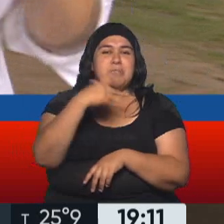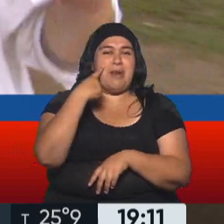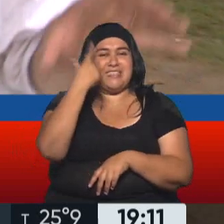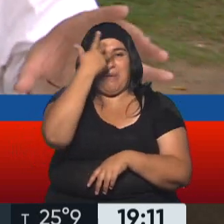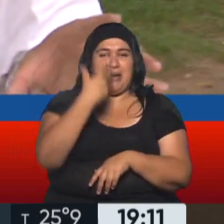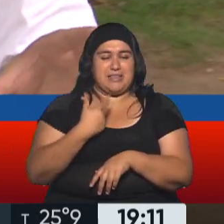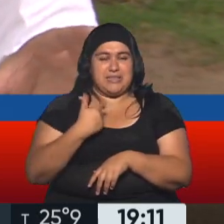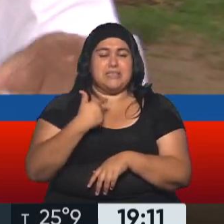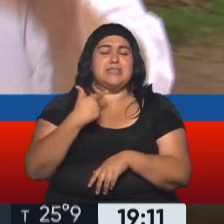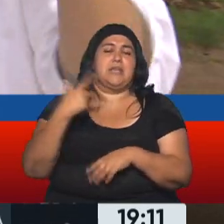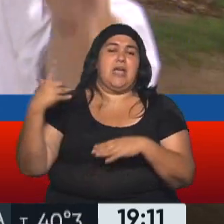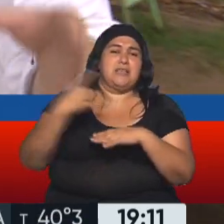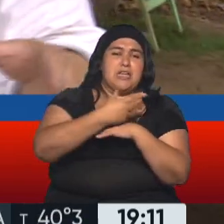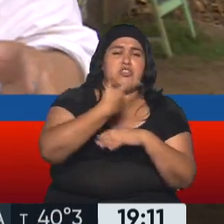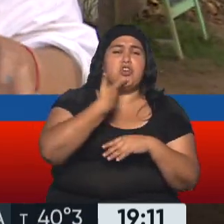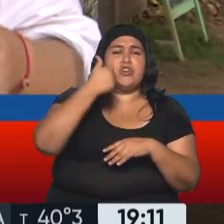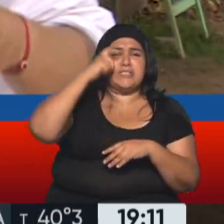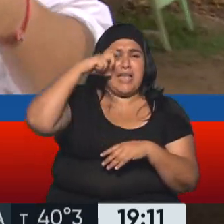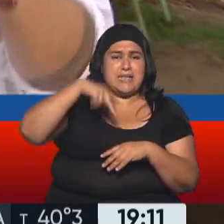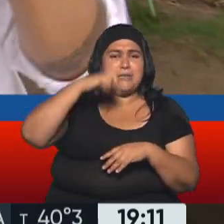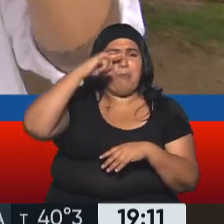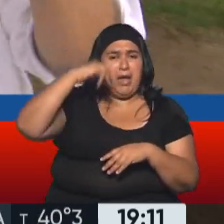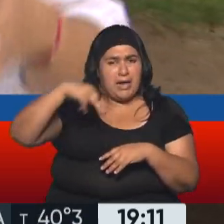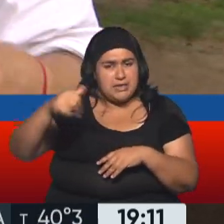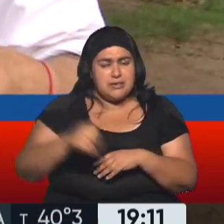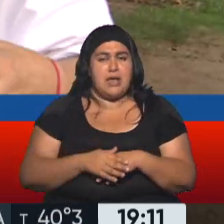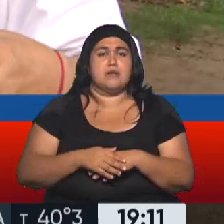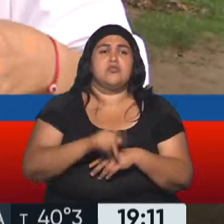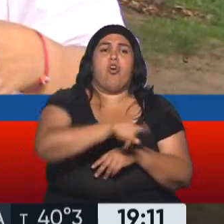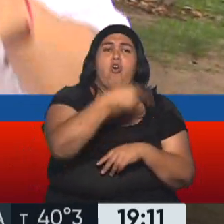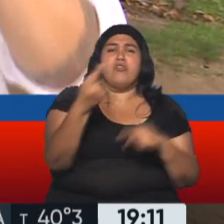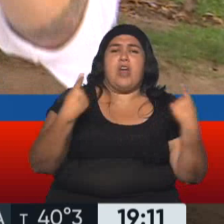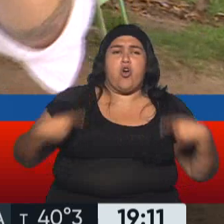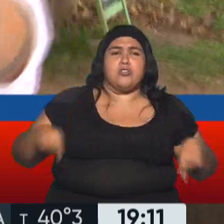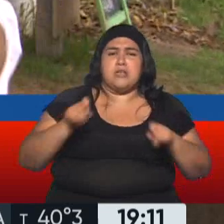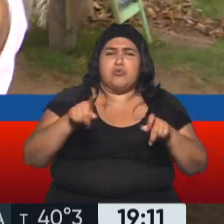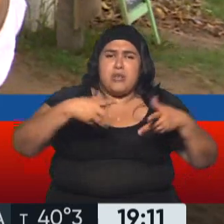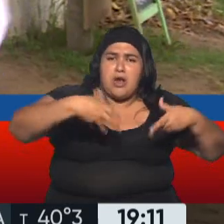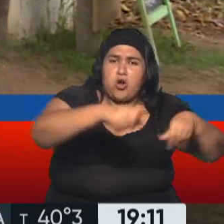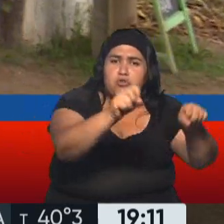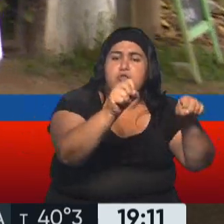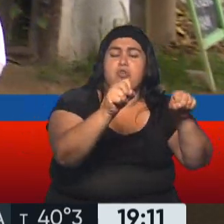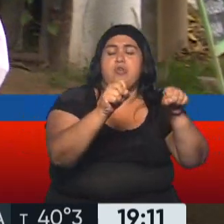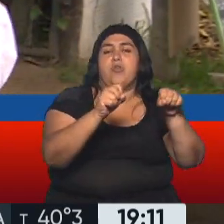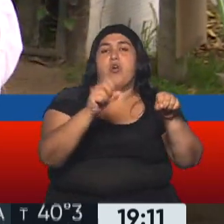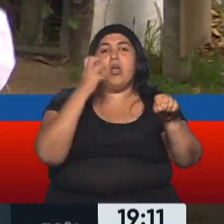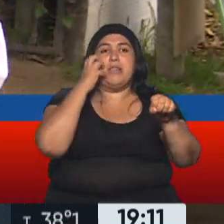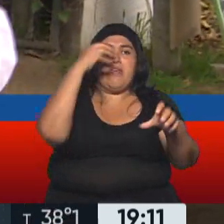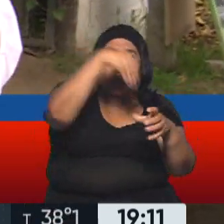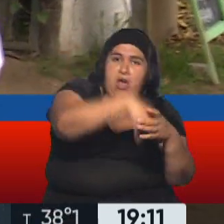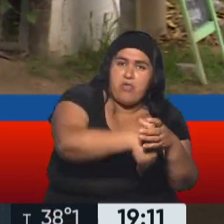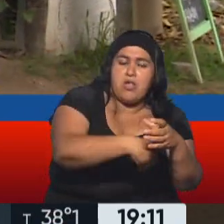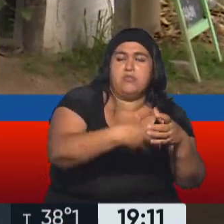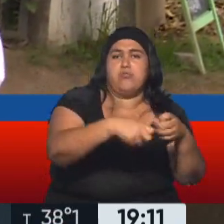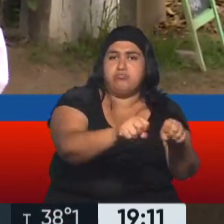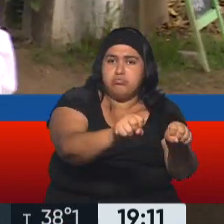por la estación Sainz Peña. Recuerdan también, habían aparecido sus pertenencias, una especie de bolso con el teléfono. Y finalmente,